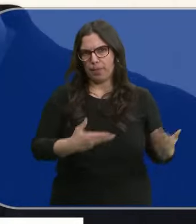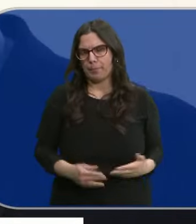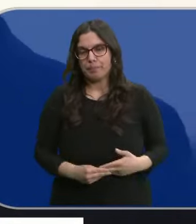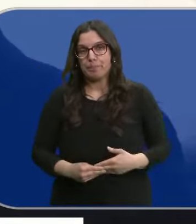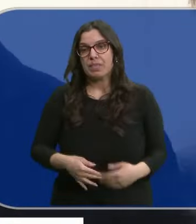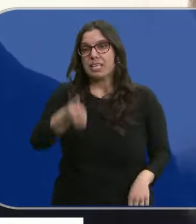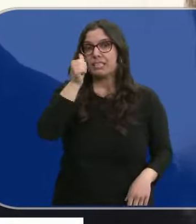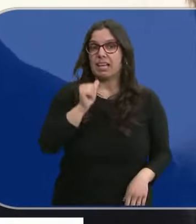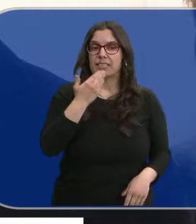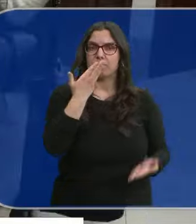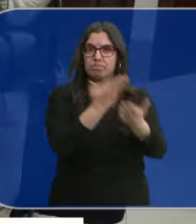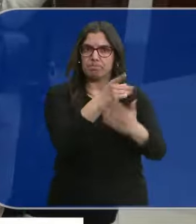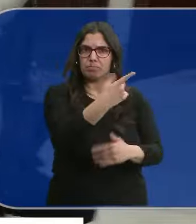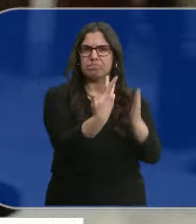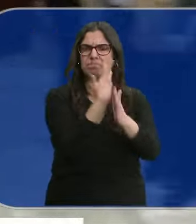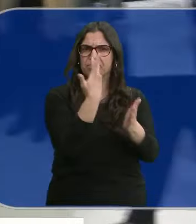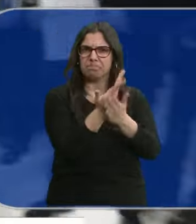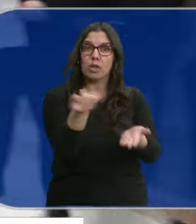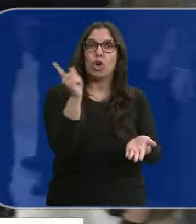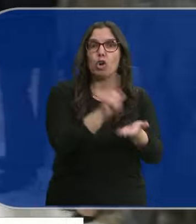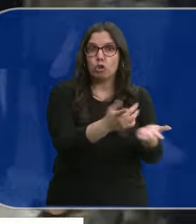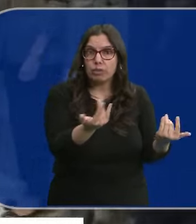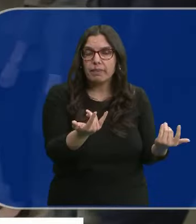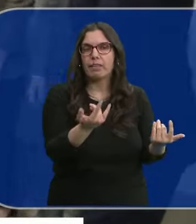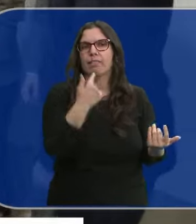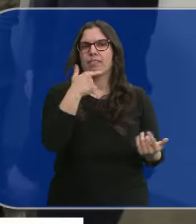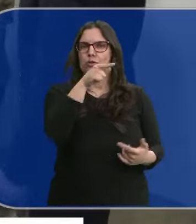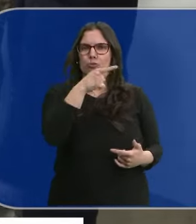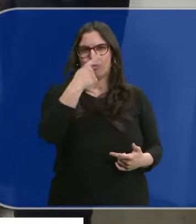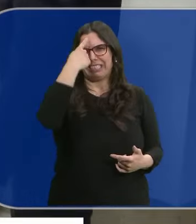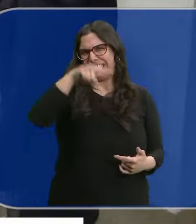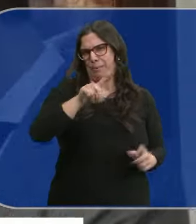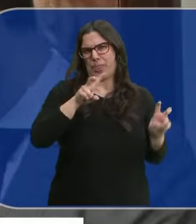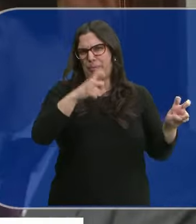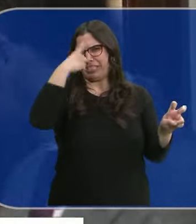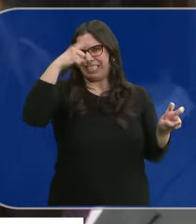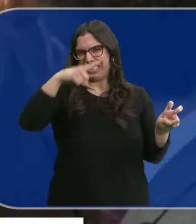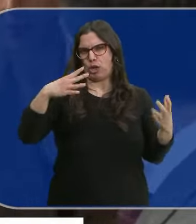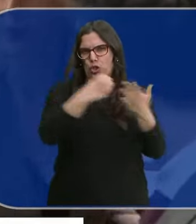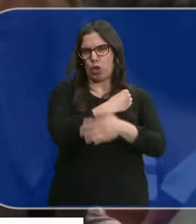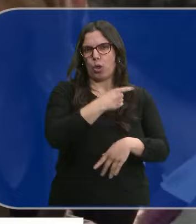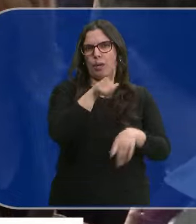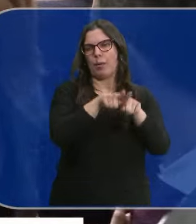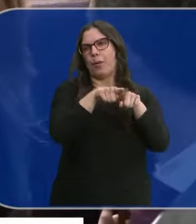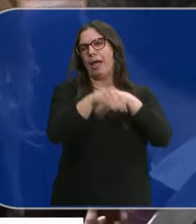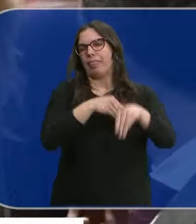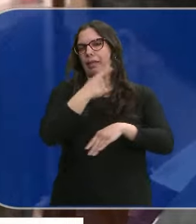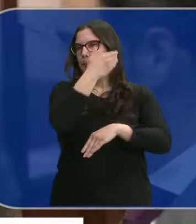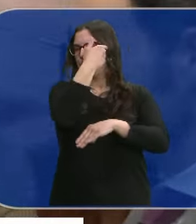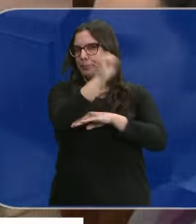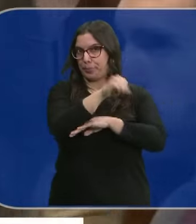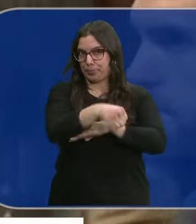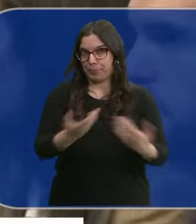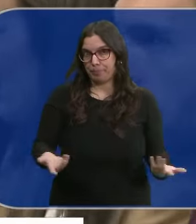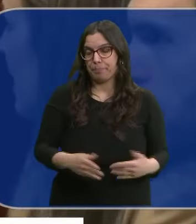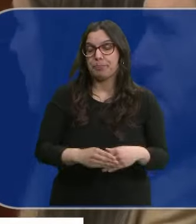A Sánchez le piden de nuevo explicaciones, le acusan de conocer la trama desde el principio y aún así hacer la vista gorda.